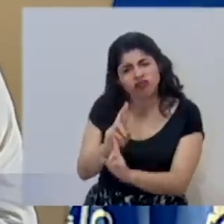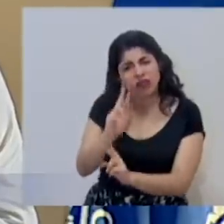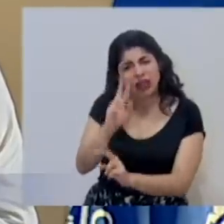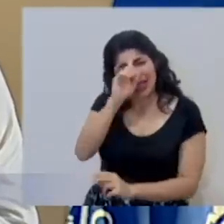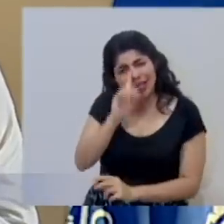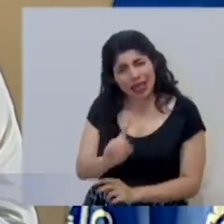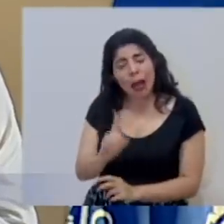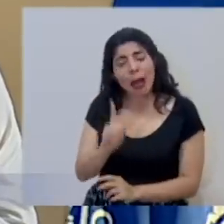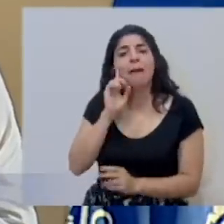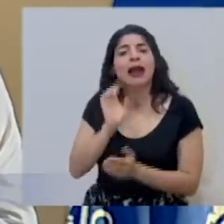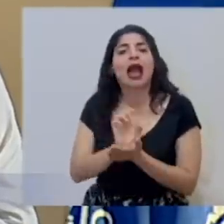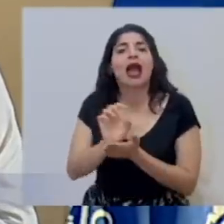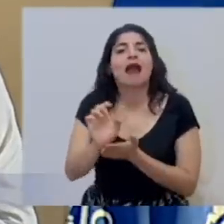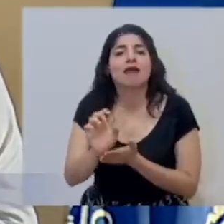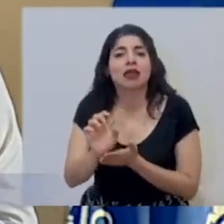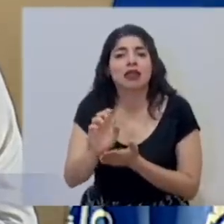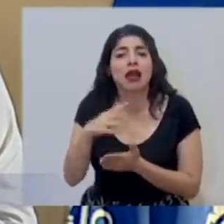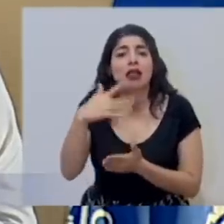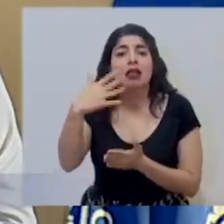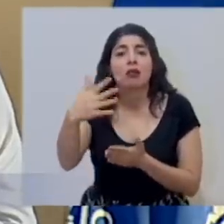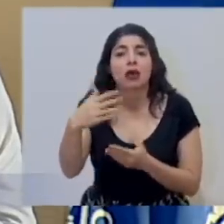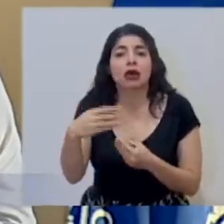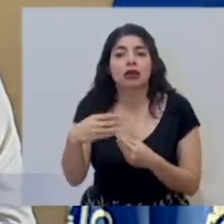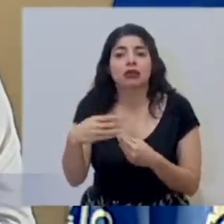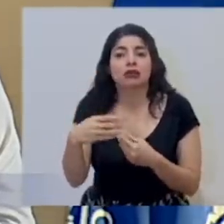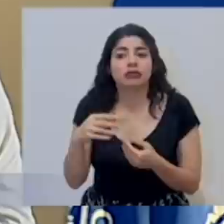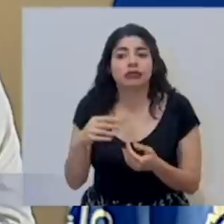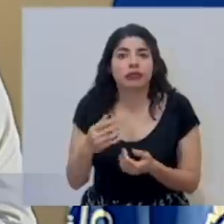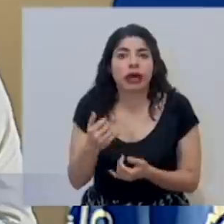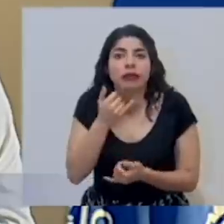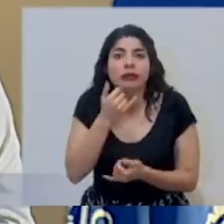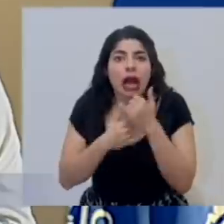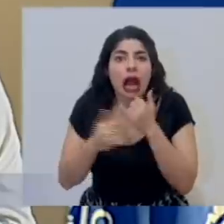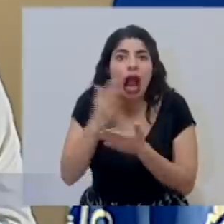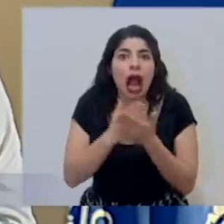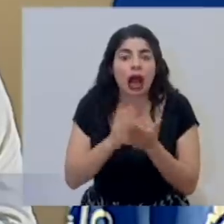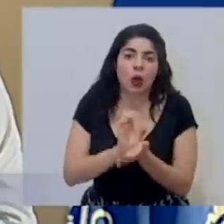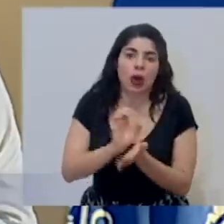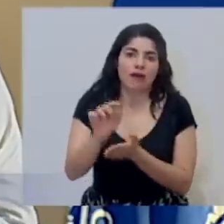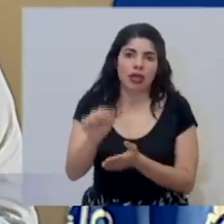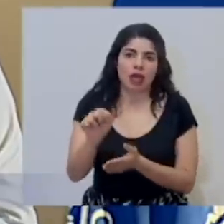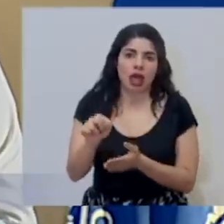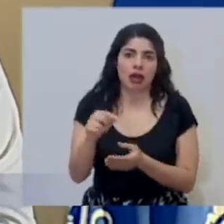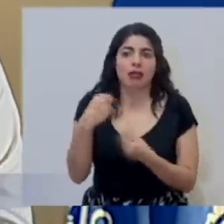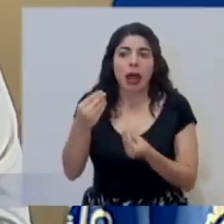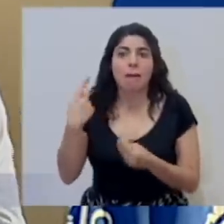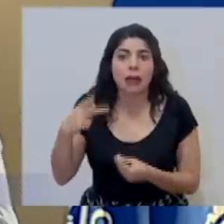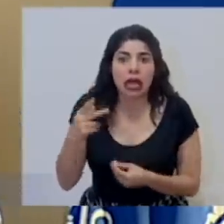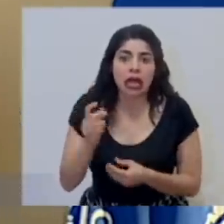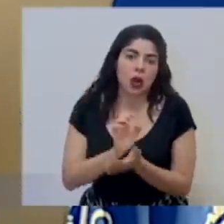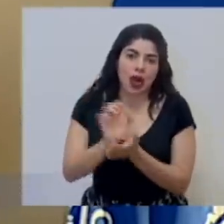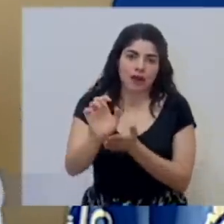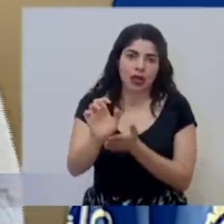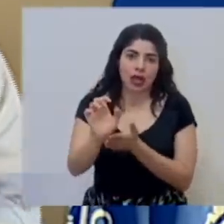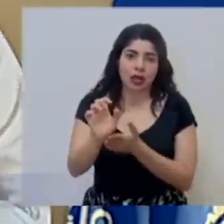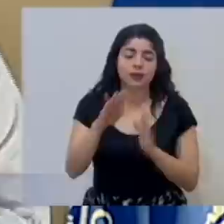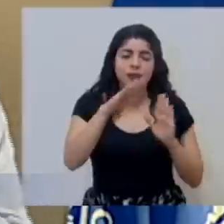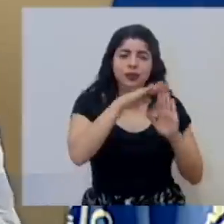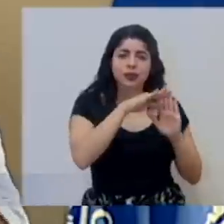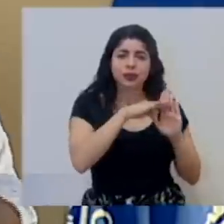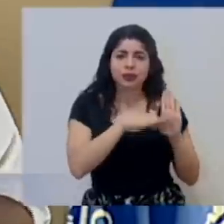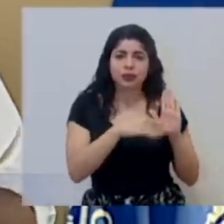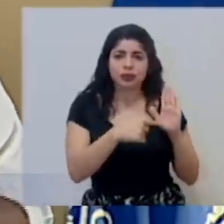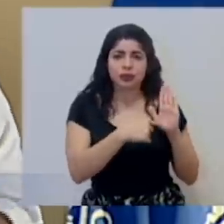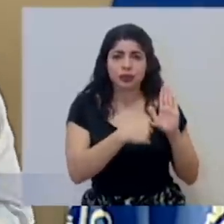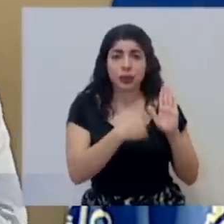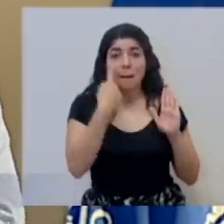cualquier situación que pueda poner en peligro esto. Como parte de las medidas